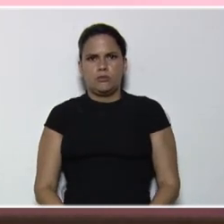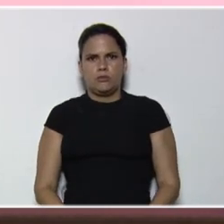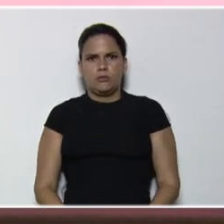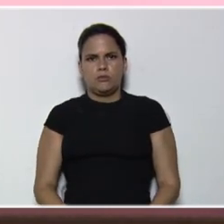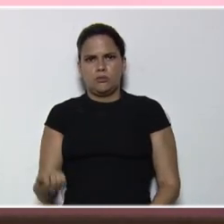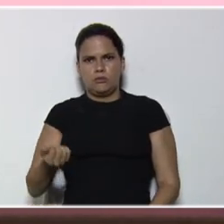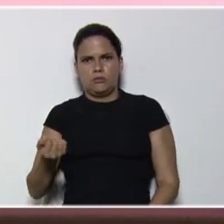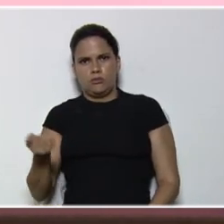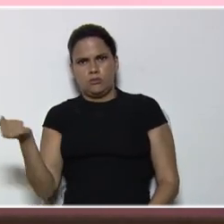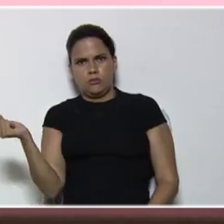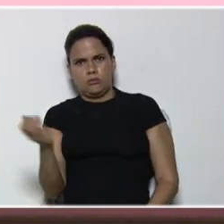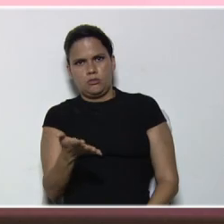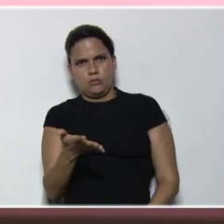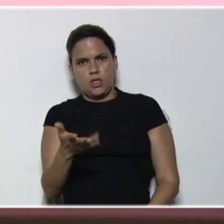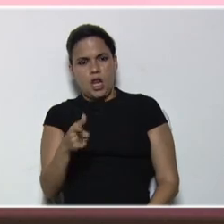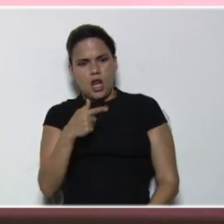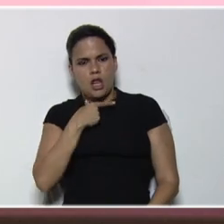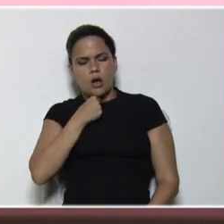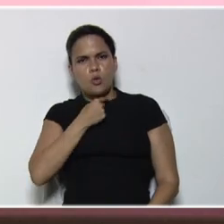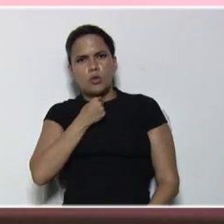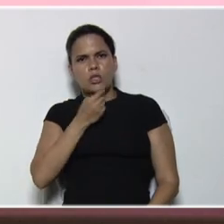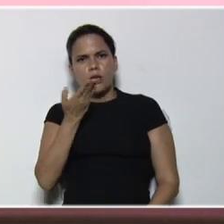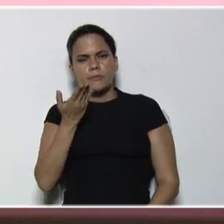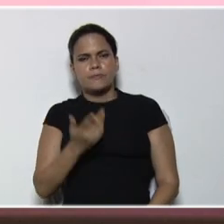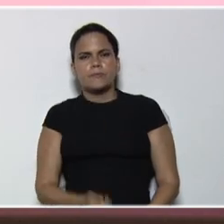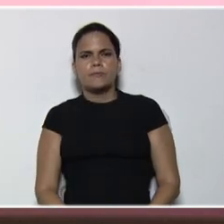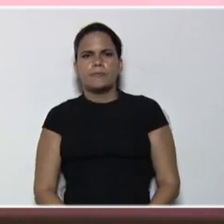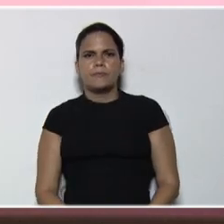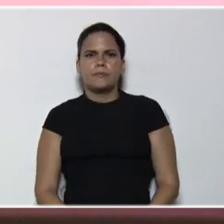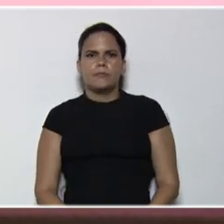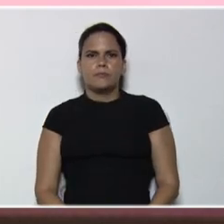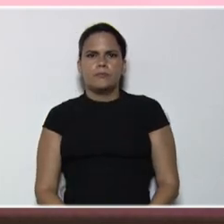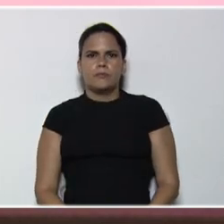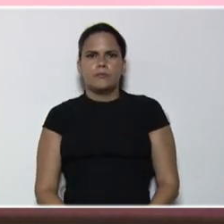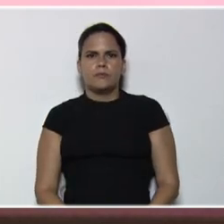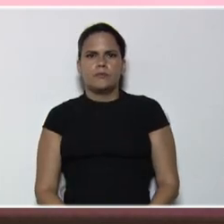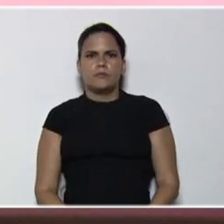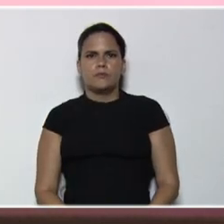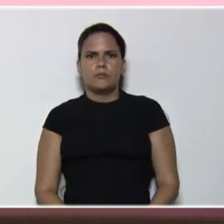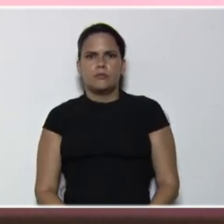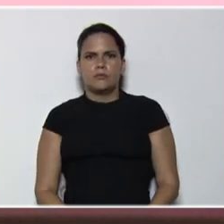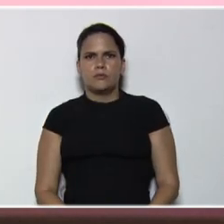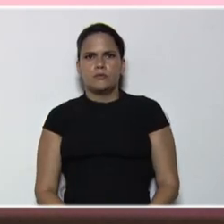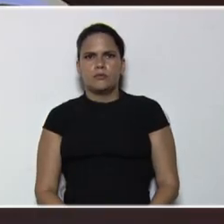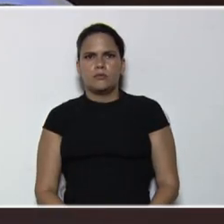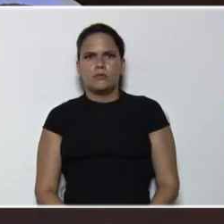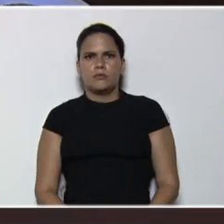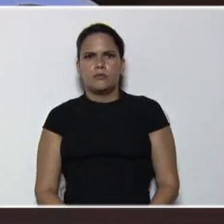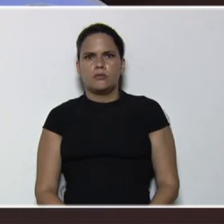ludo, ¿le gusta el ludo? Muy bien, fíjense, vamos a armar entonces,